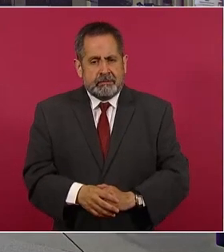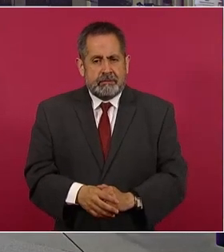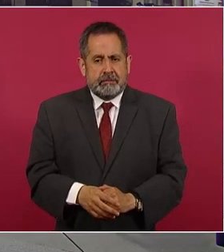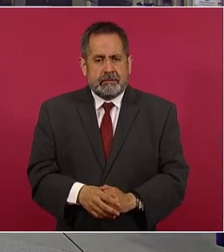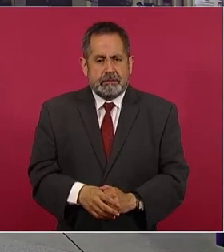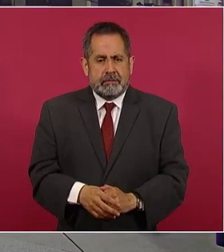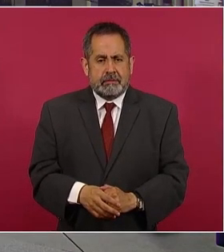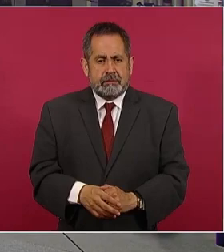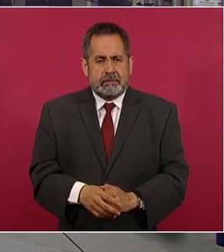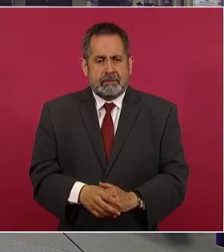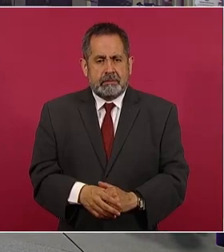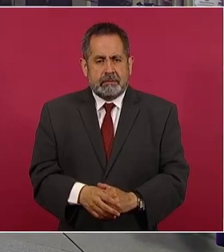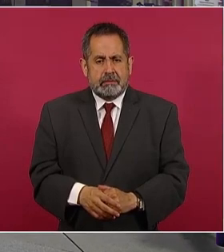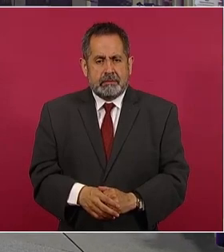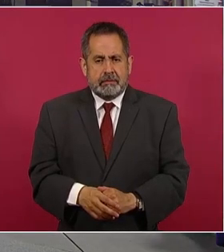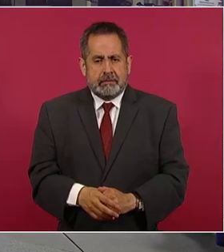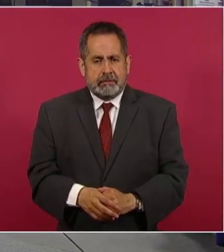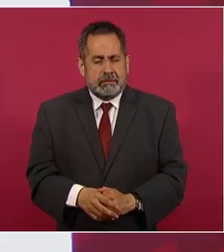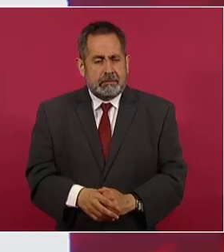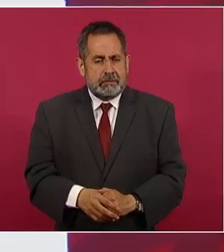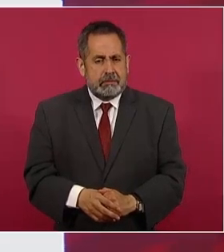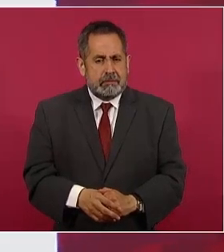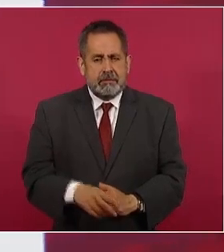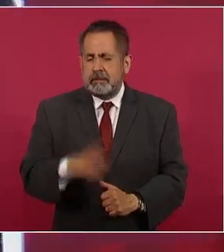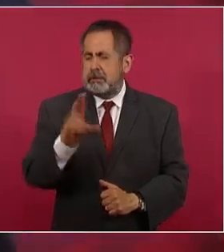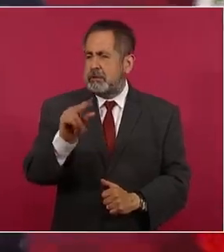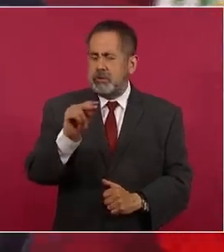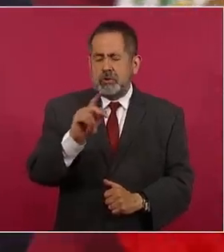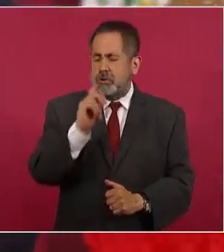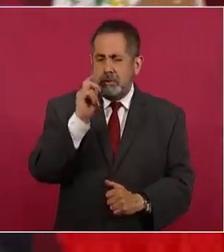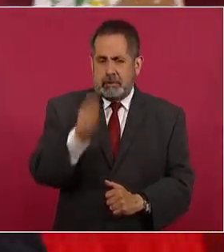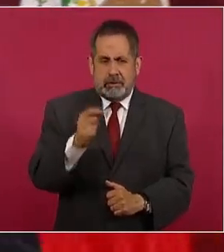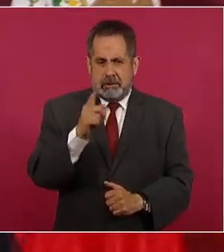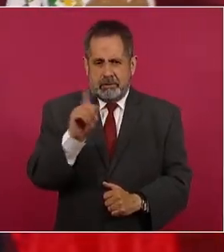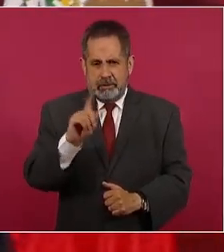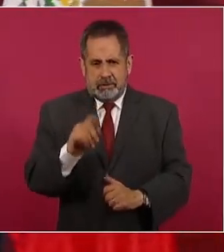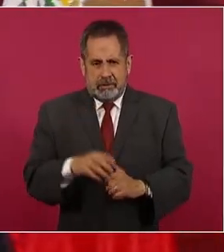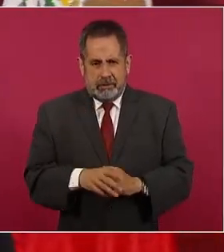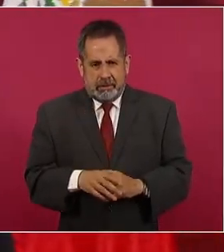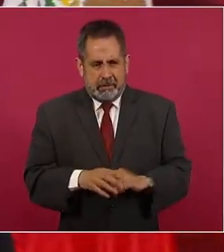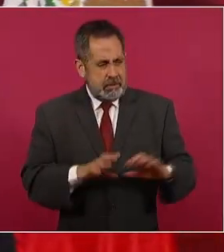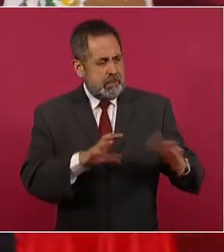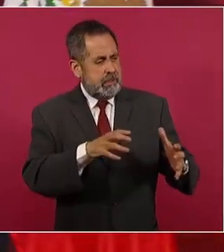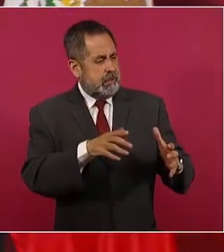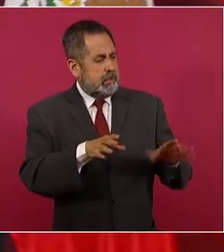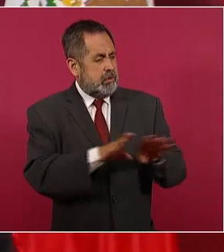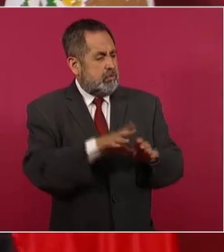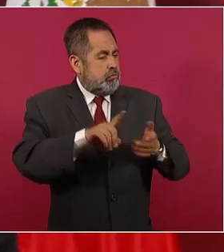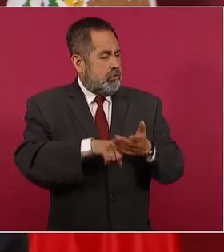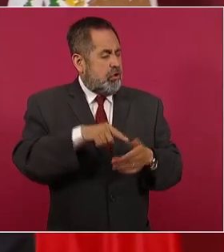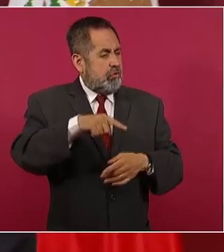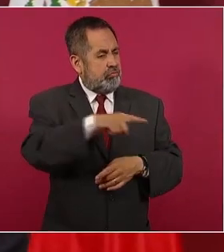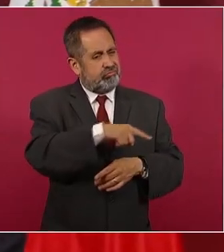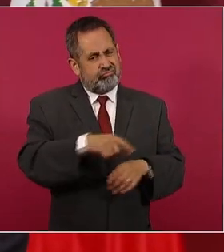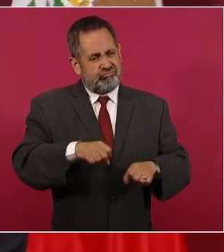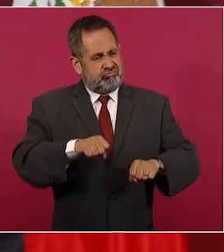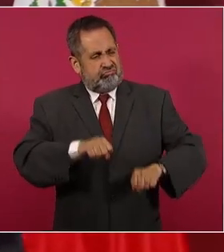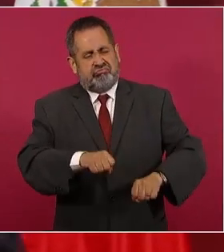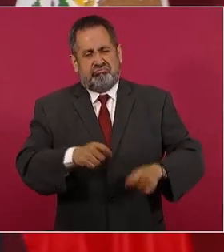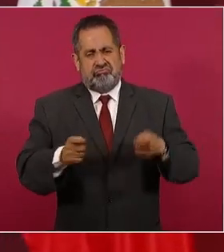por su nombre? No, es que una de las características del régimen autoritario